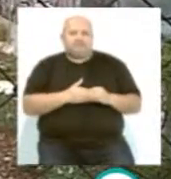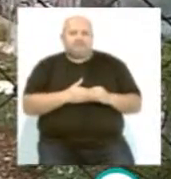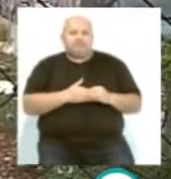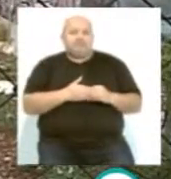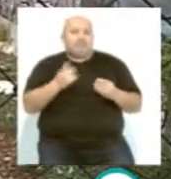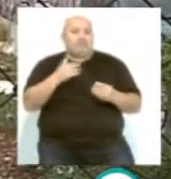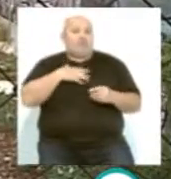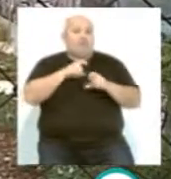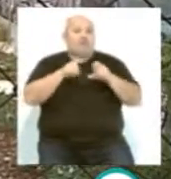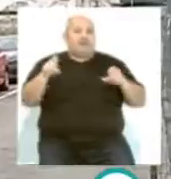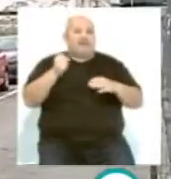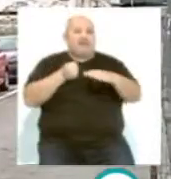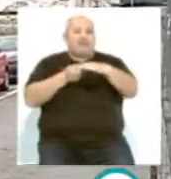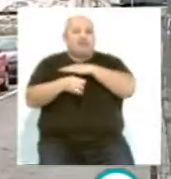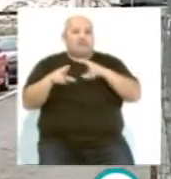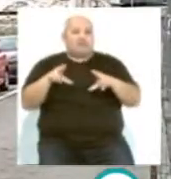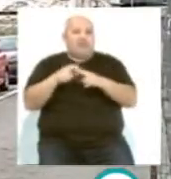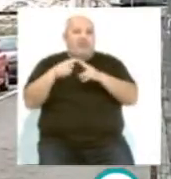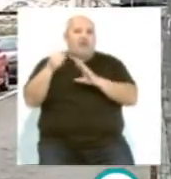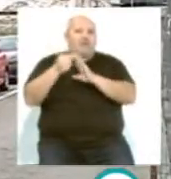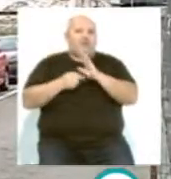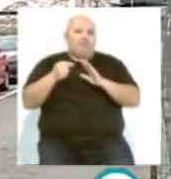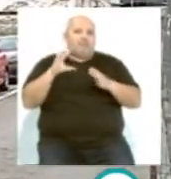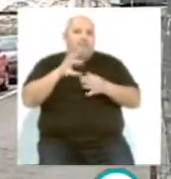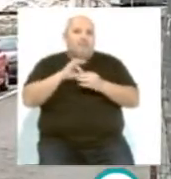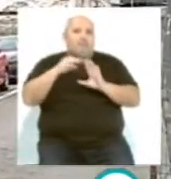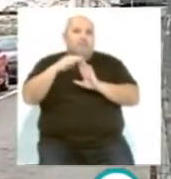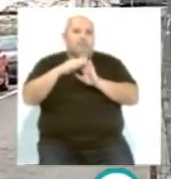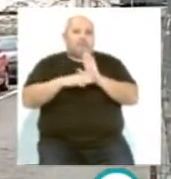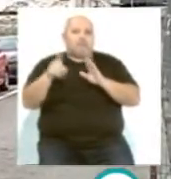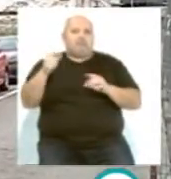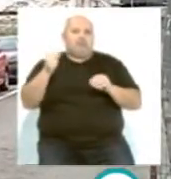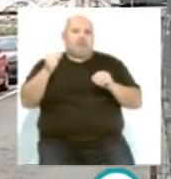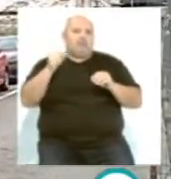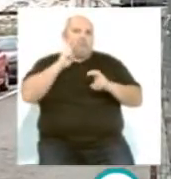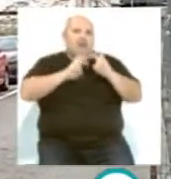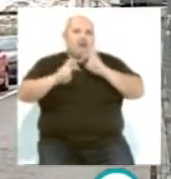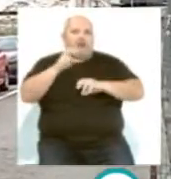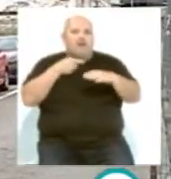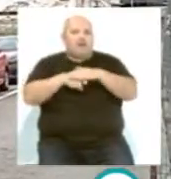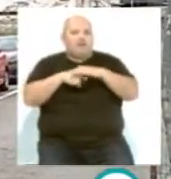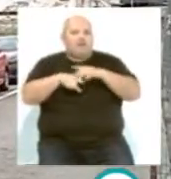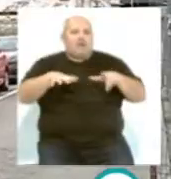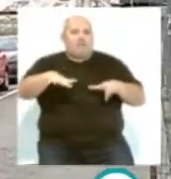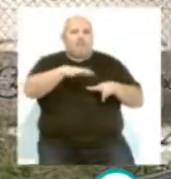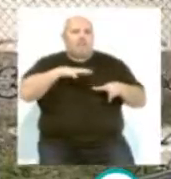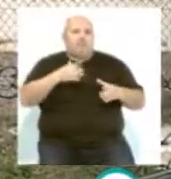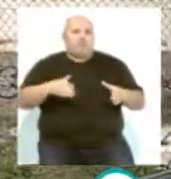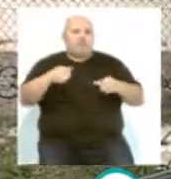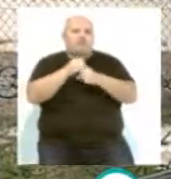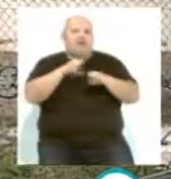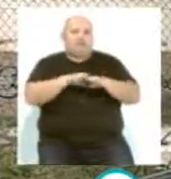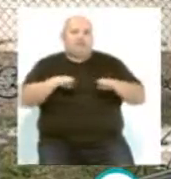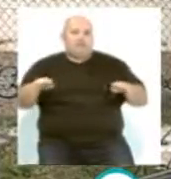Al ser una empresa de inserción y cumplir los requisitos del pliego, Nufan será la encargada de gestionar este espacio como bolsa de